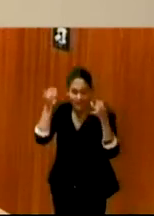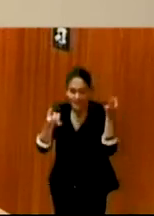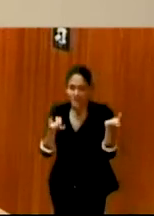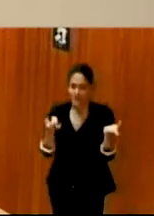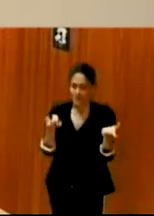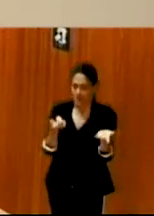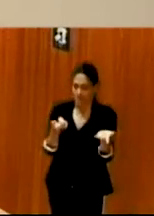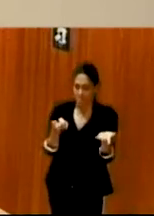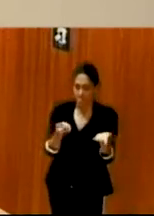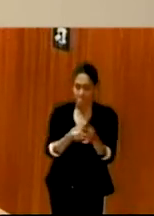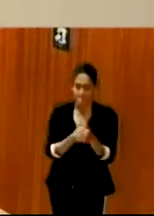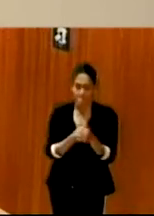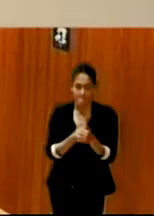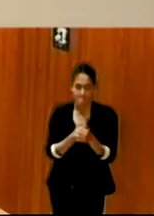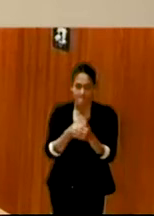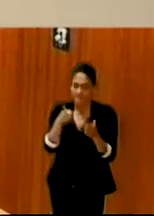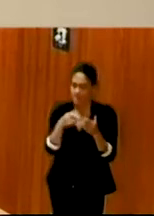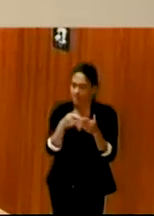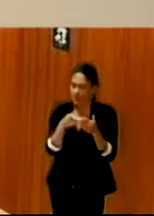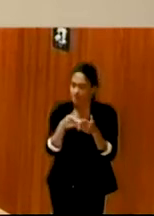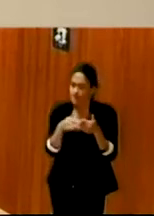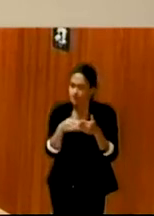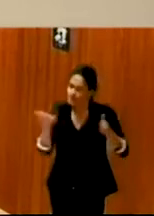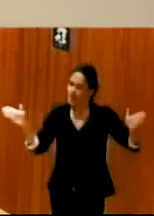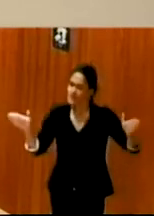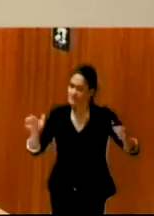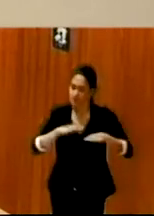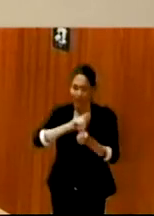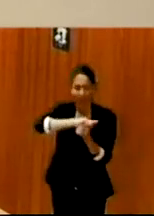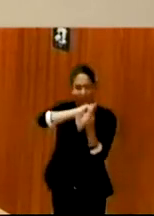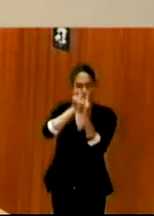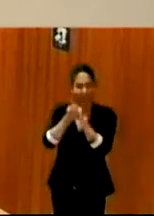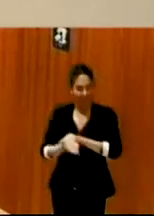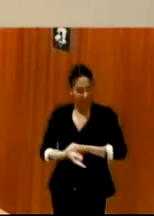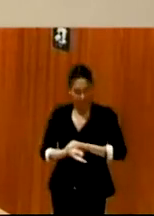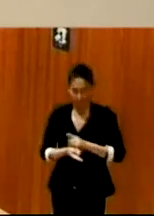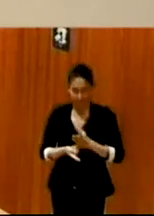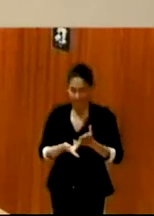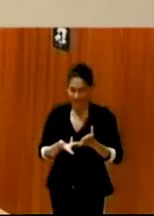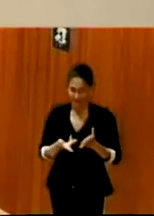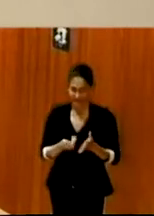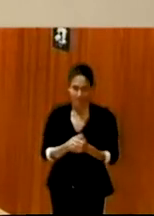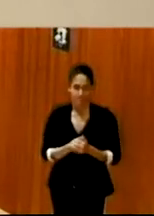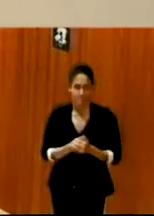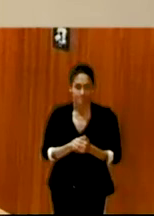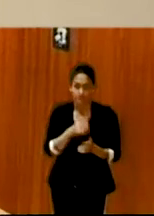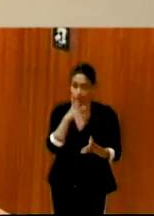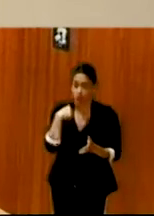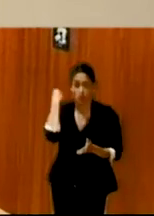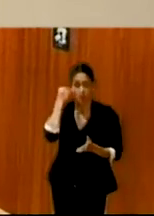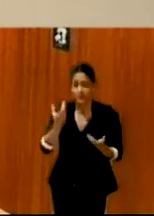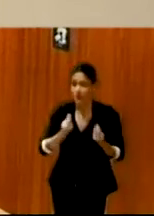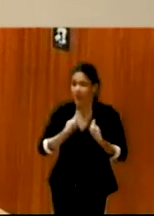reinventándose, abiertas al cambio, abiertas a la improvisación. Yo creo que la vida es